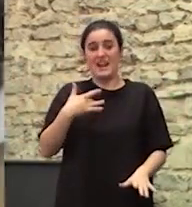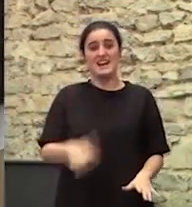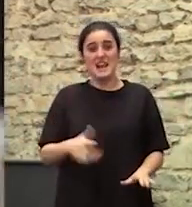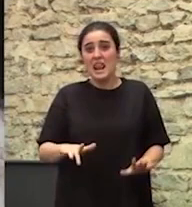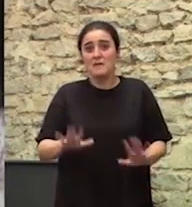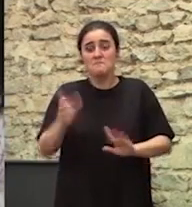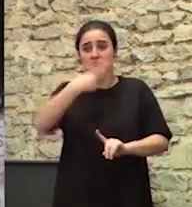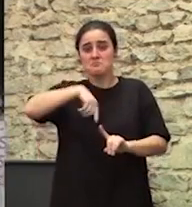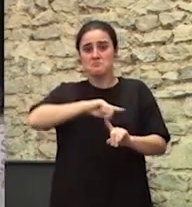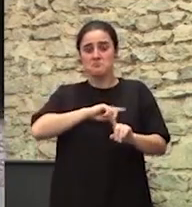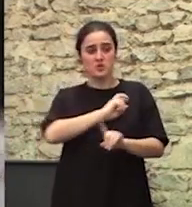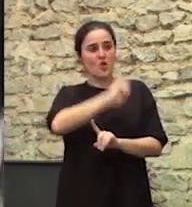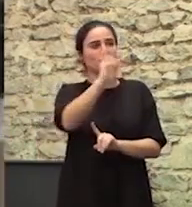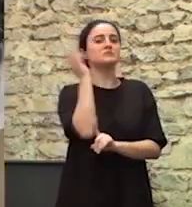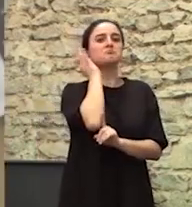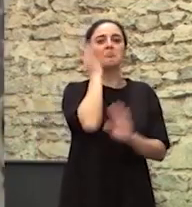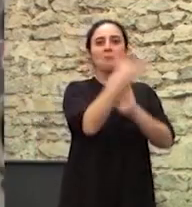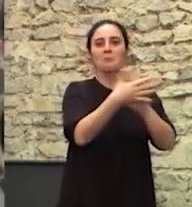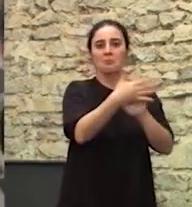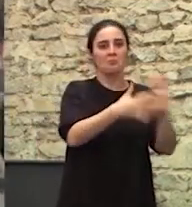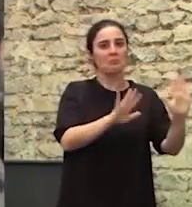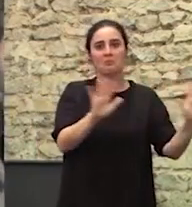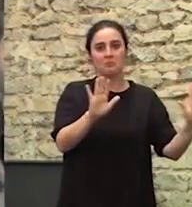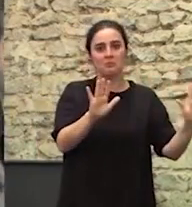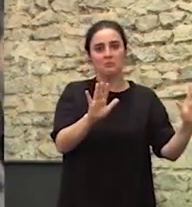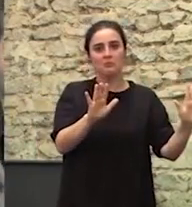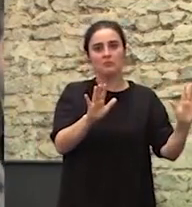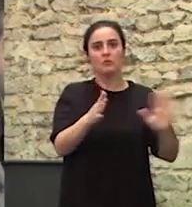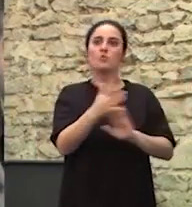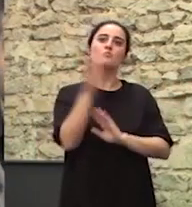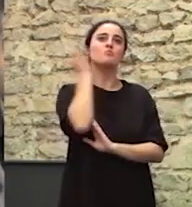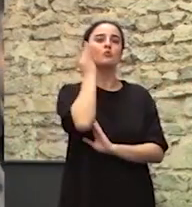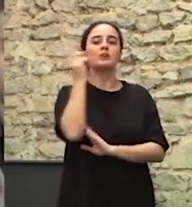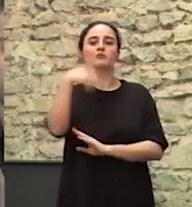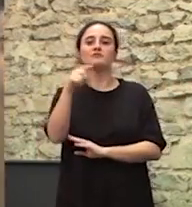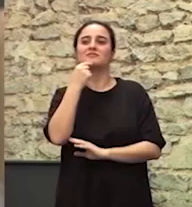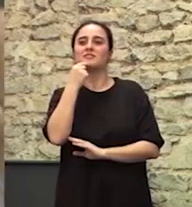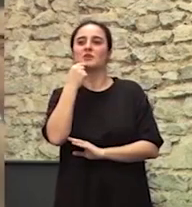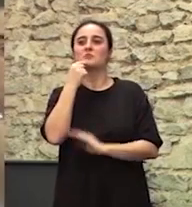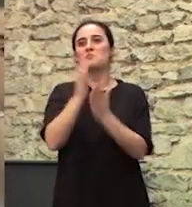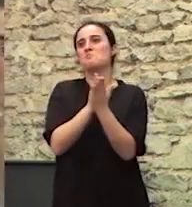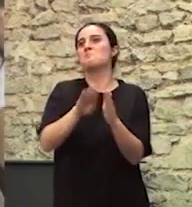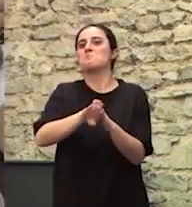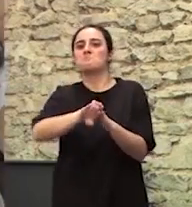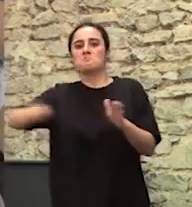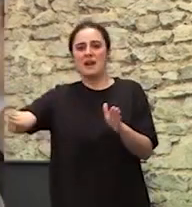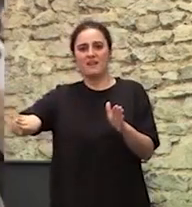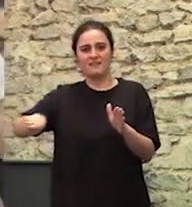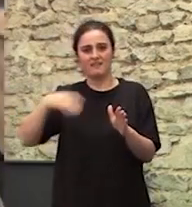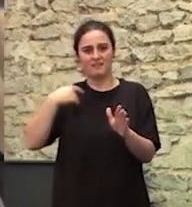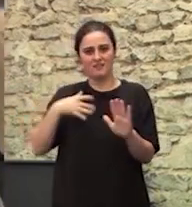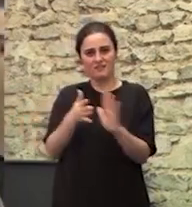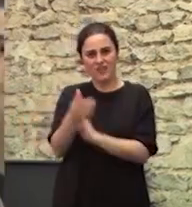Pero no hablamos de las otras mujeres No hablamos de las mujeres que llamáis de los márgenes Que es que encima hasta el término Es